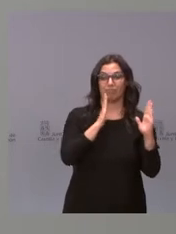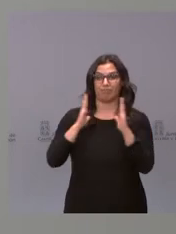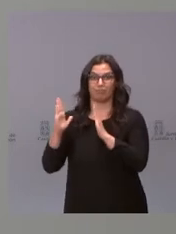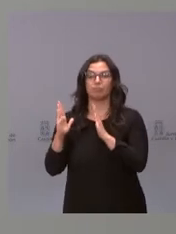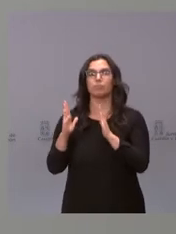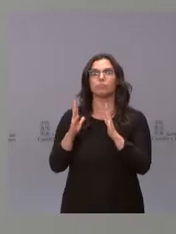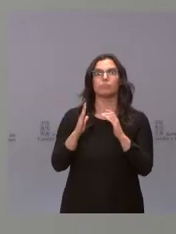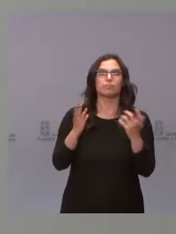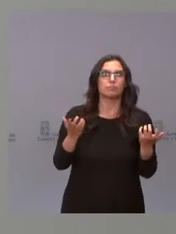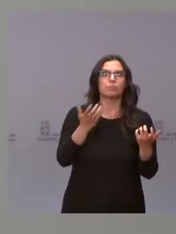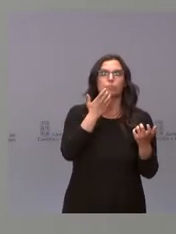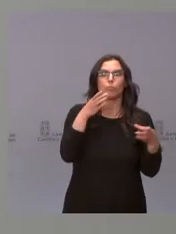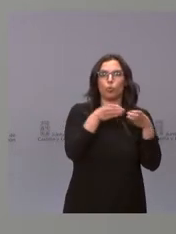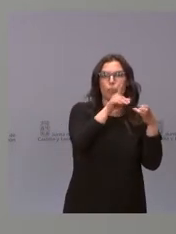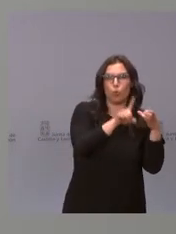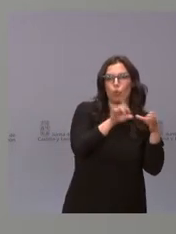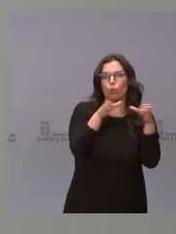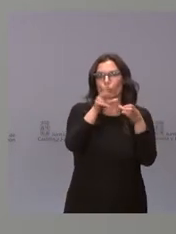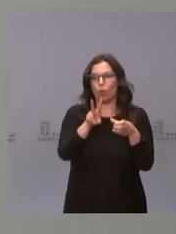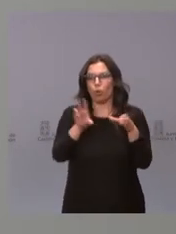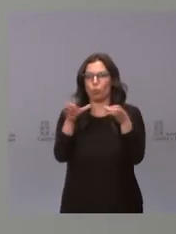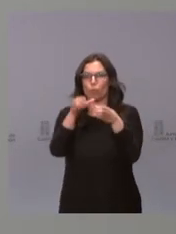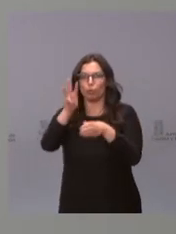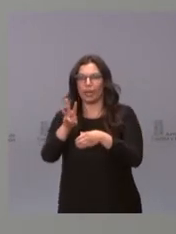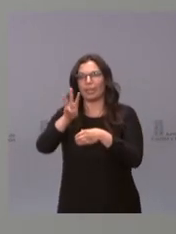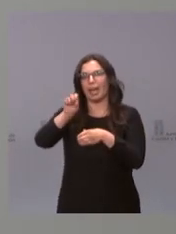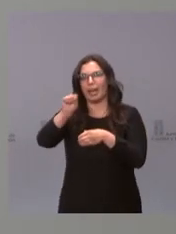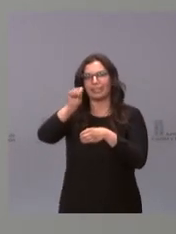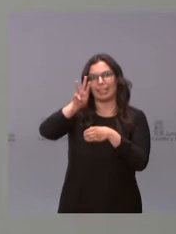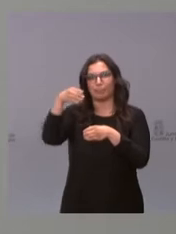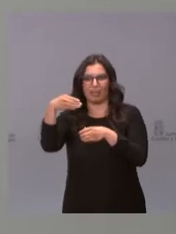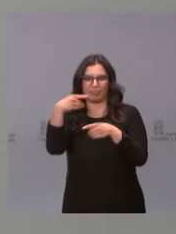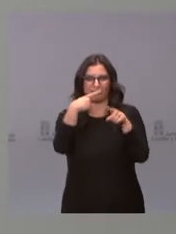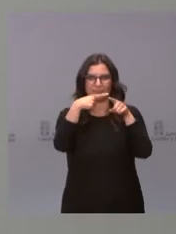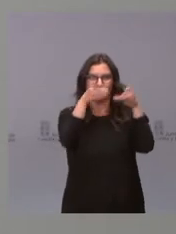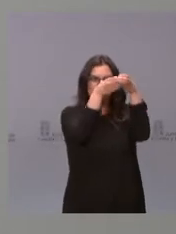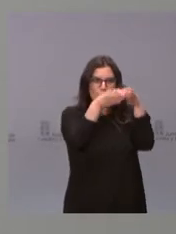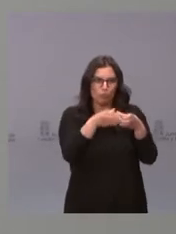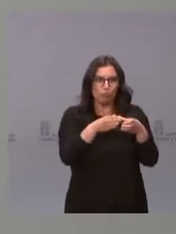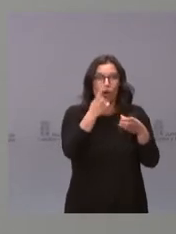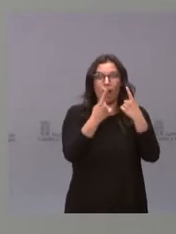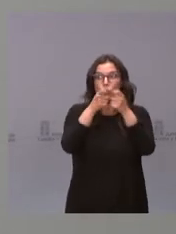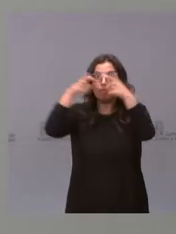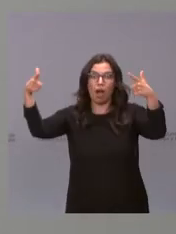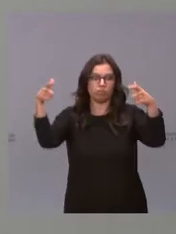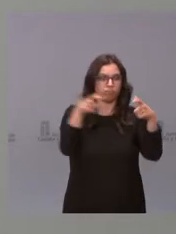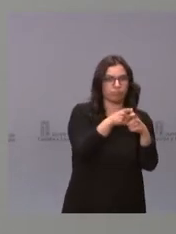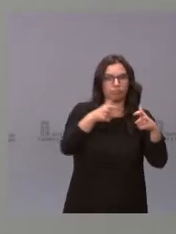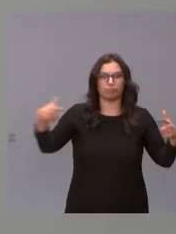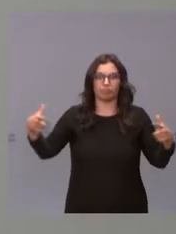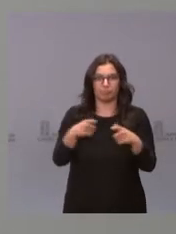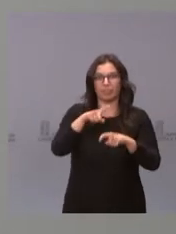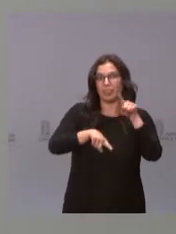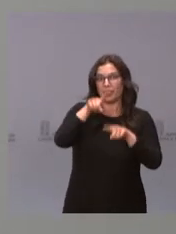a las personas que estaban en el grupo 1, el grupo 2, el grupo 3, A, 3B, etcétera, etcétera, son muy distintas de unas provincias a otras. En unas